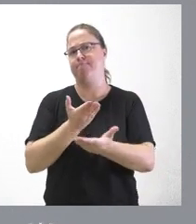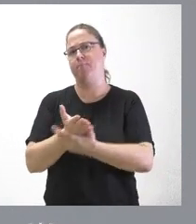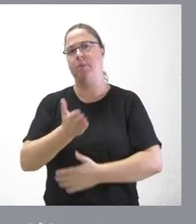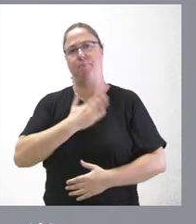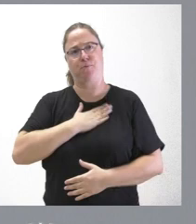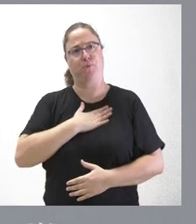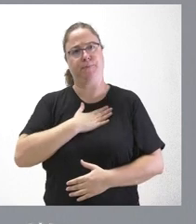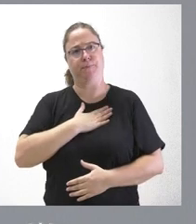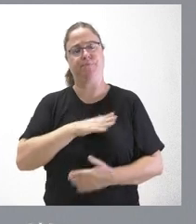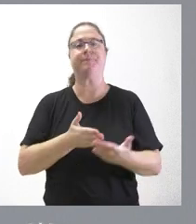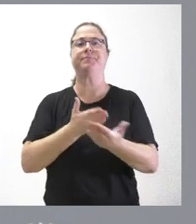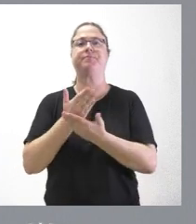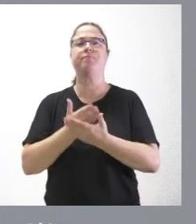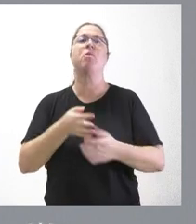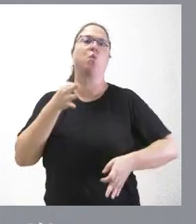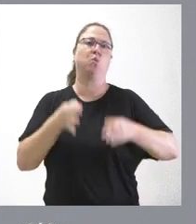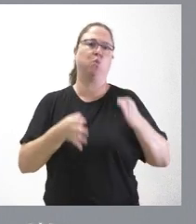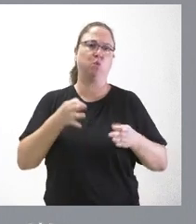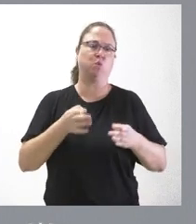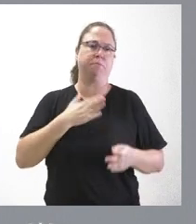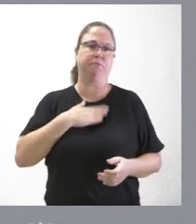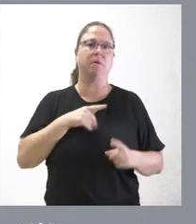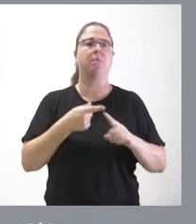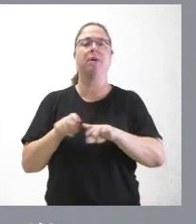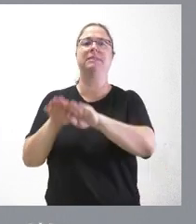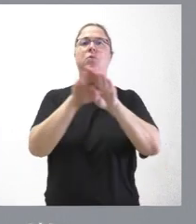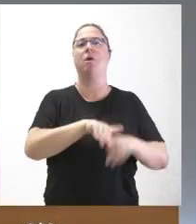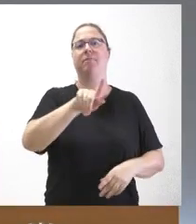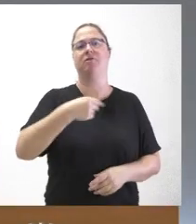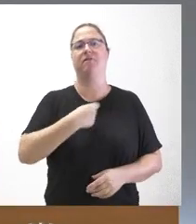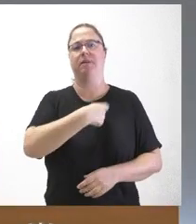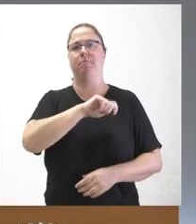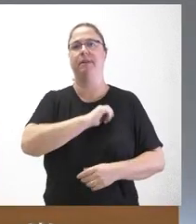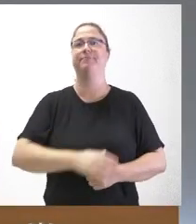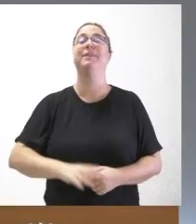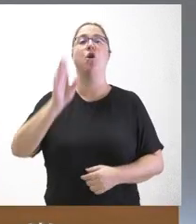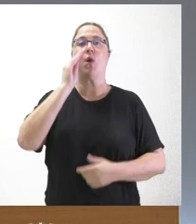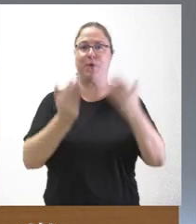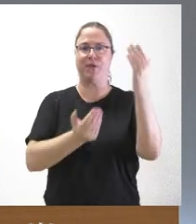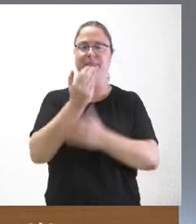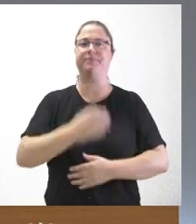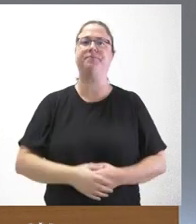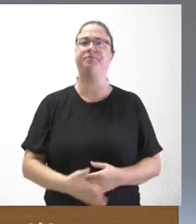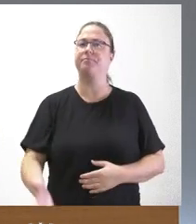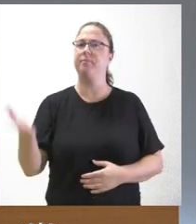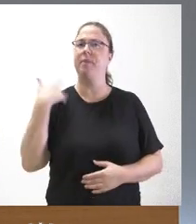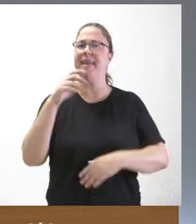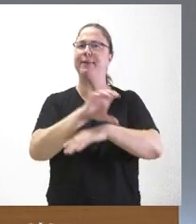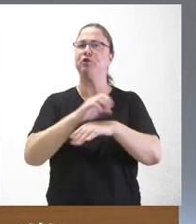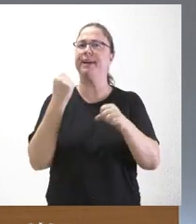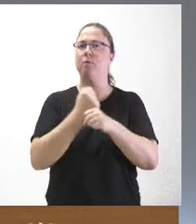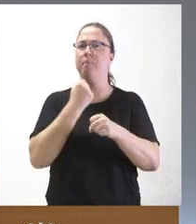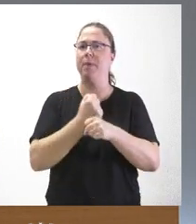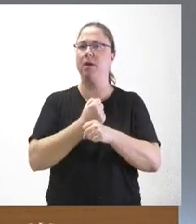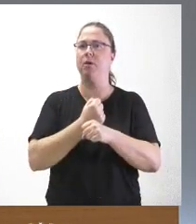corresponde y que demanda lo que es de justicia y que demanda la igualdad de todos los españoles. Hola, buenos días. Ayer el consejero de Empleo